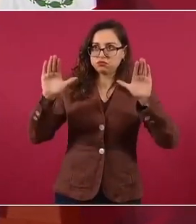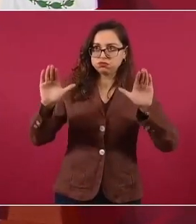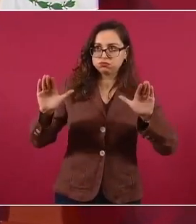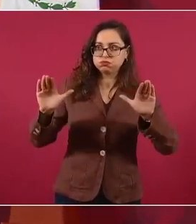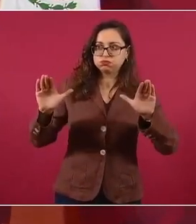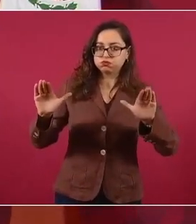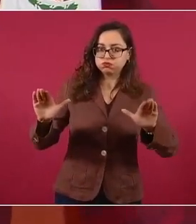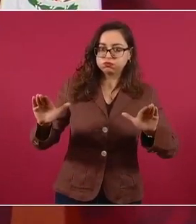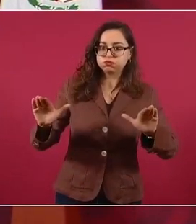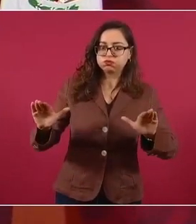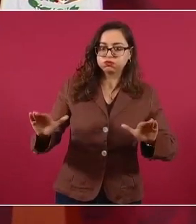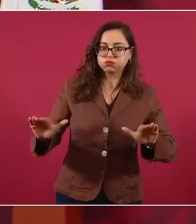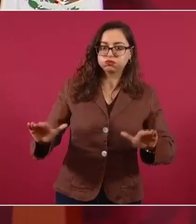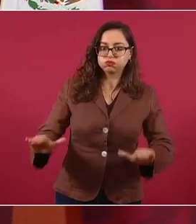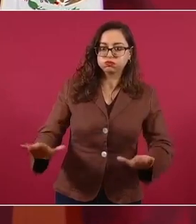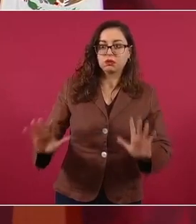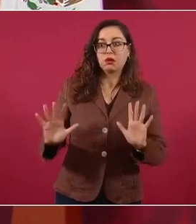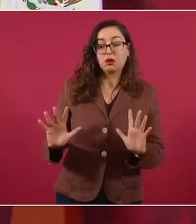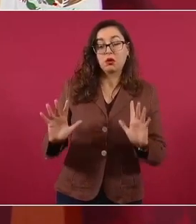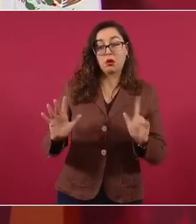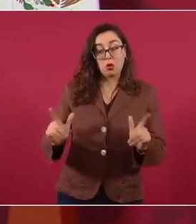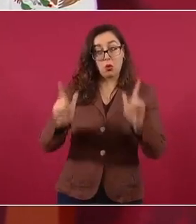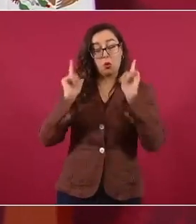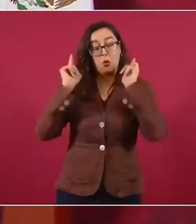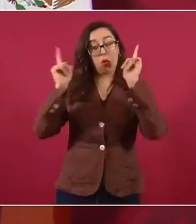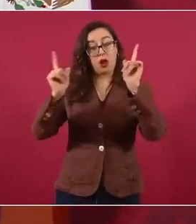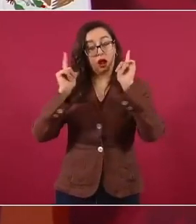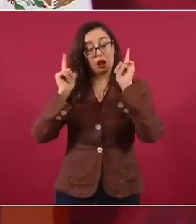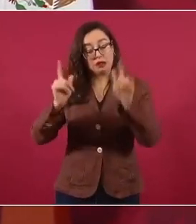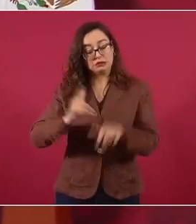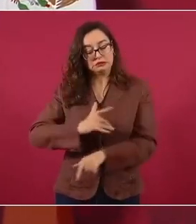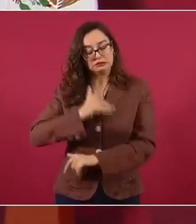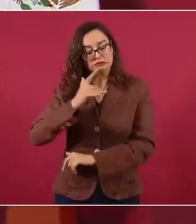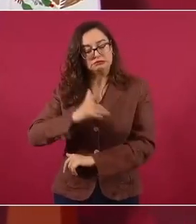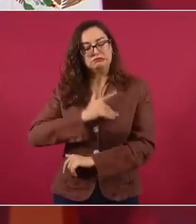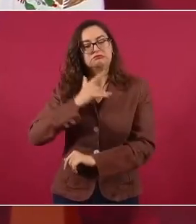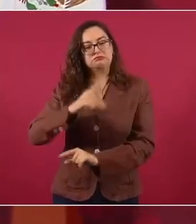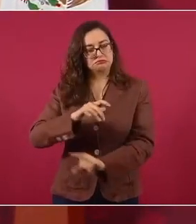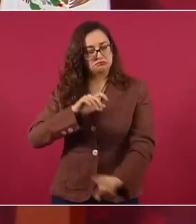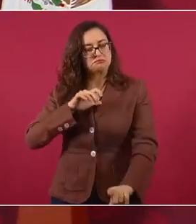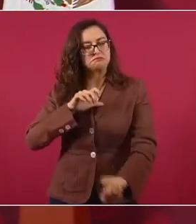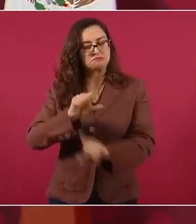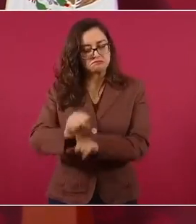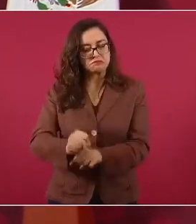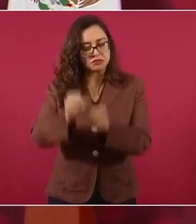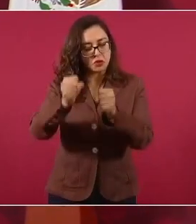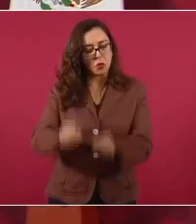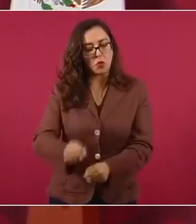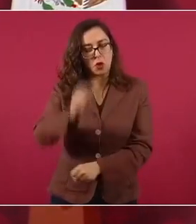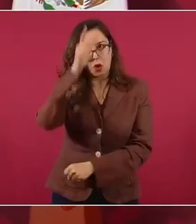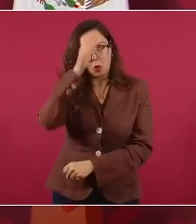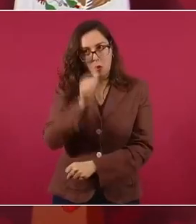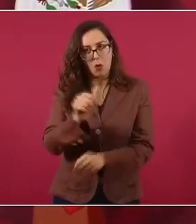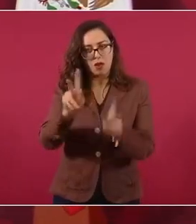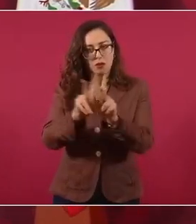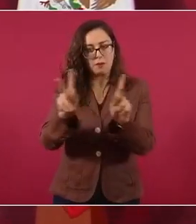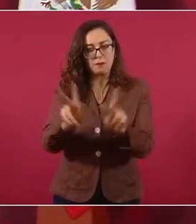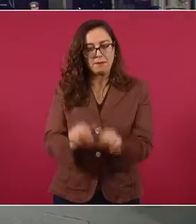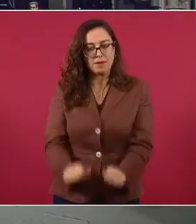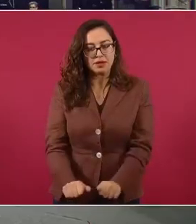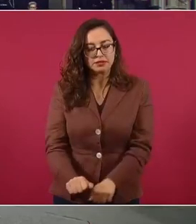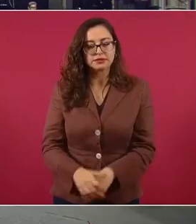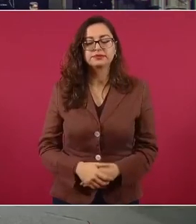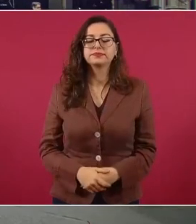se va a lograr pronto un acuerdo. Entonces, no, no,